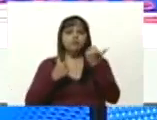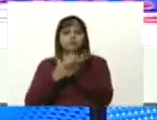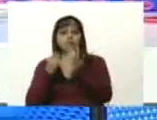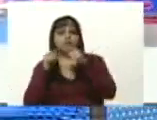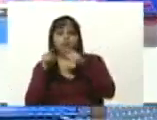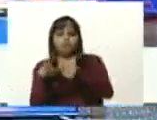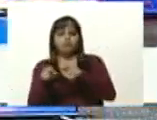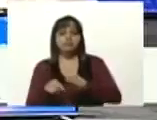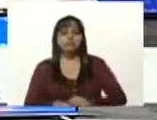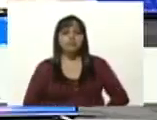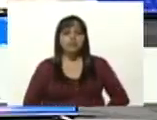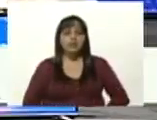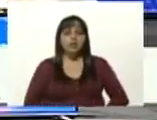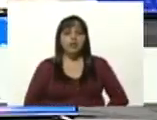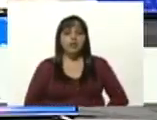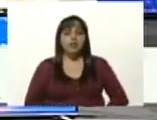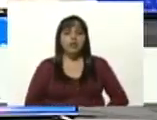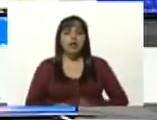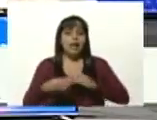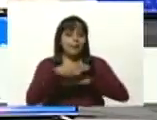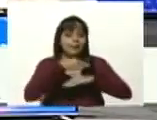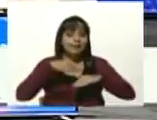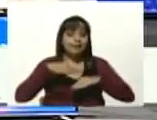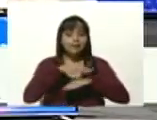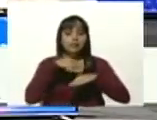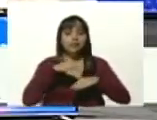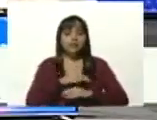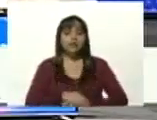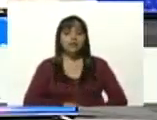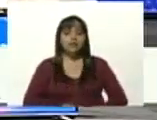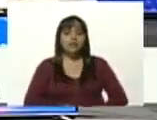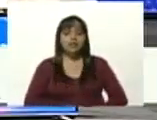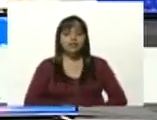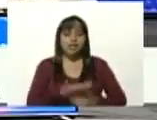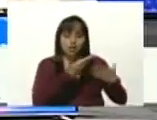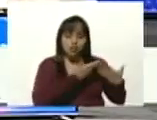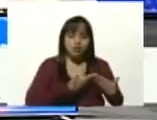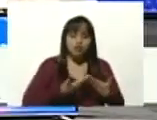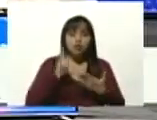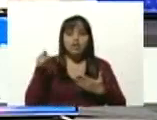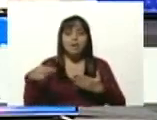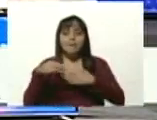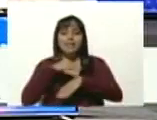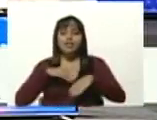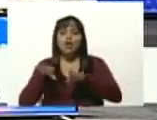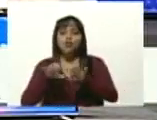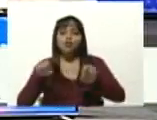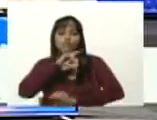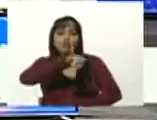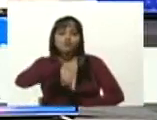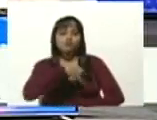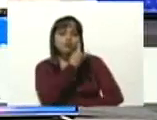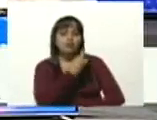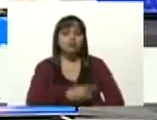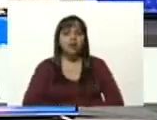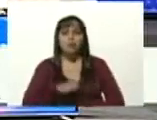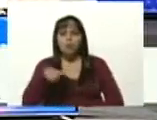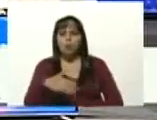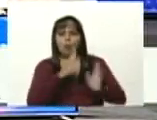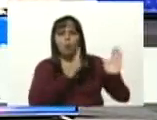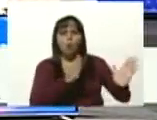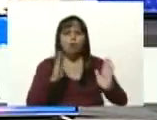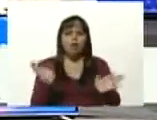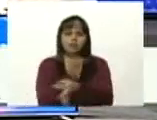la ministra Yelitze Santaella al ministro César Trumpi para organizar un